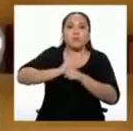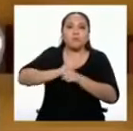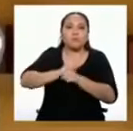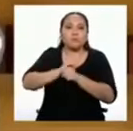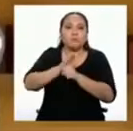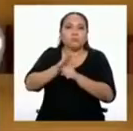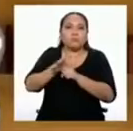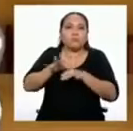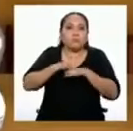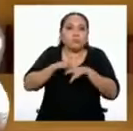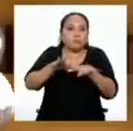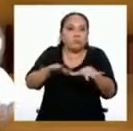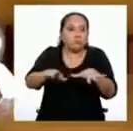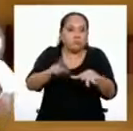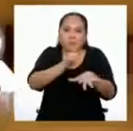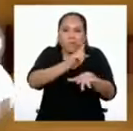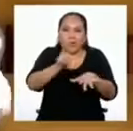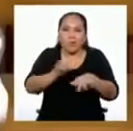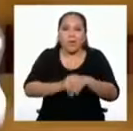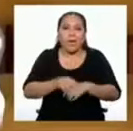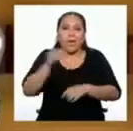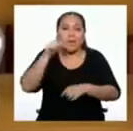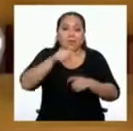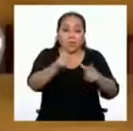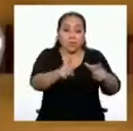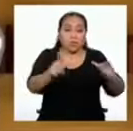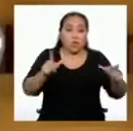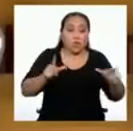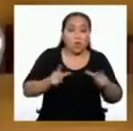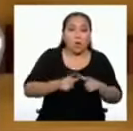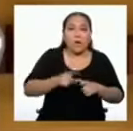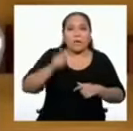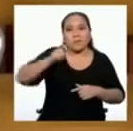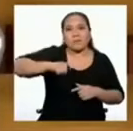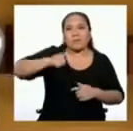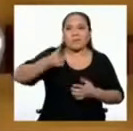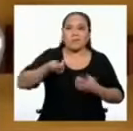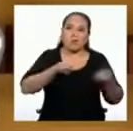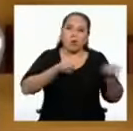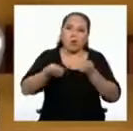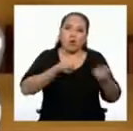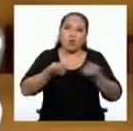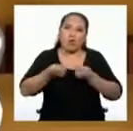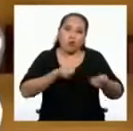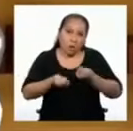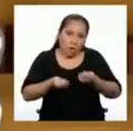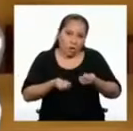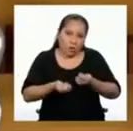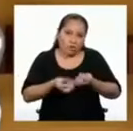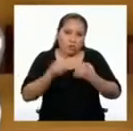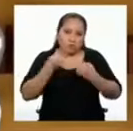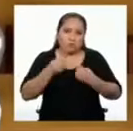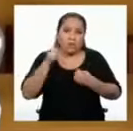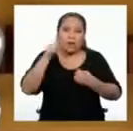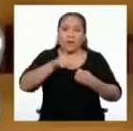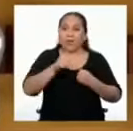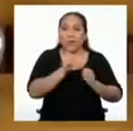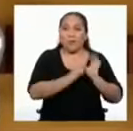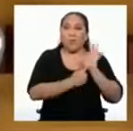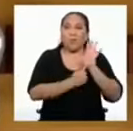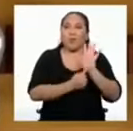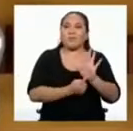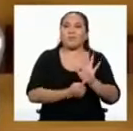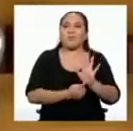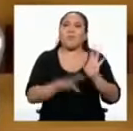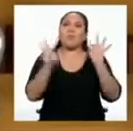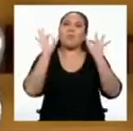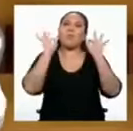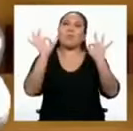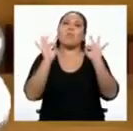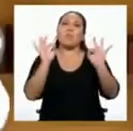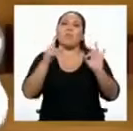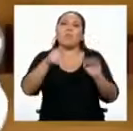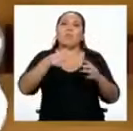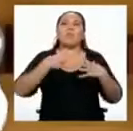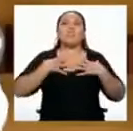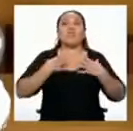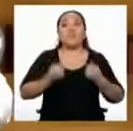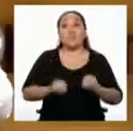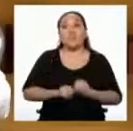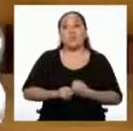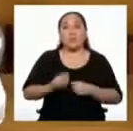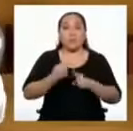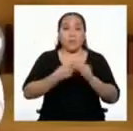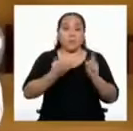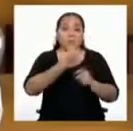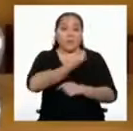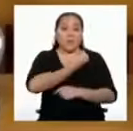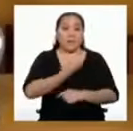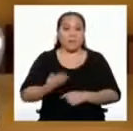estos espacios públicos tendrán que ser regulados en su tránsito para que no representen una amenaza a la integridad. Pero si bien